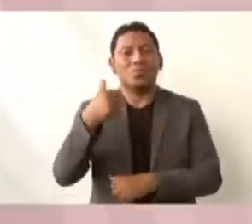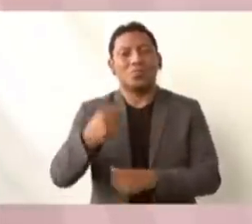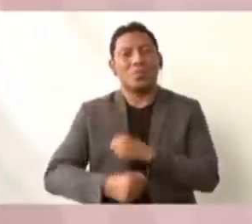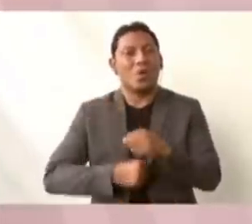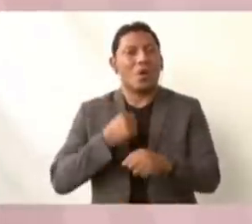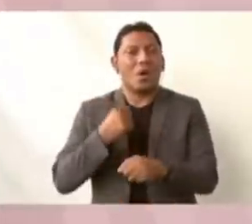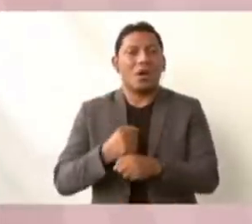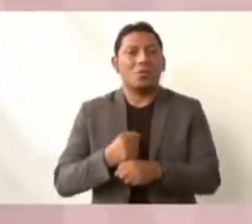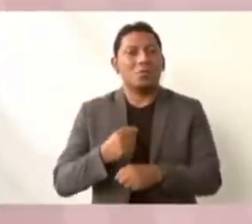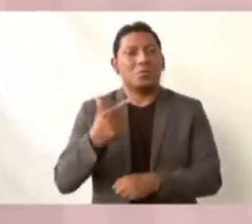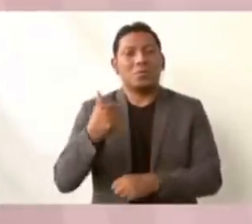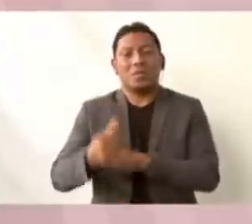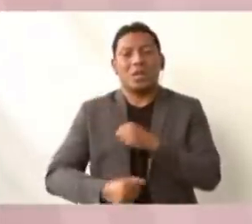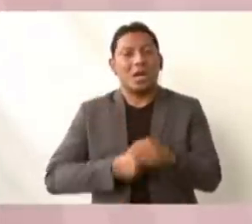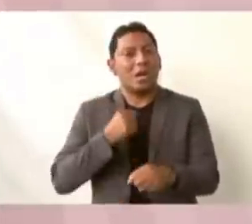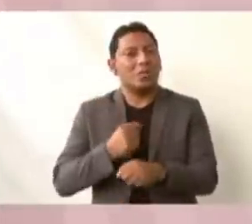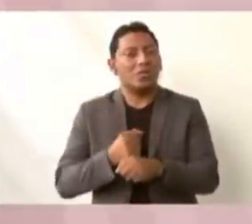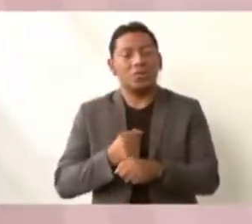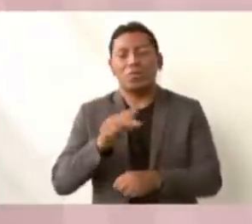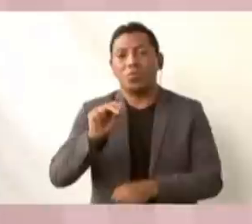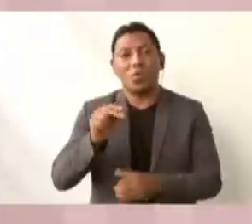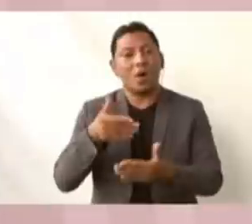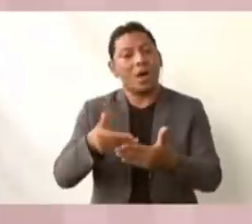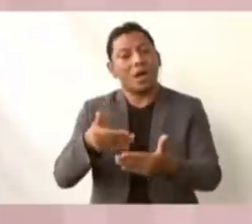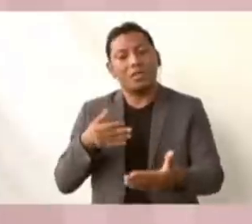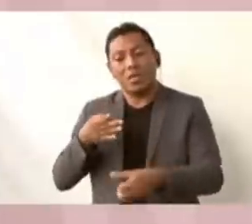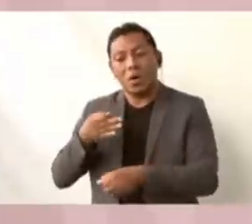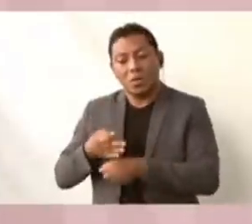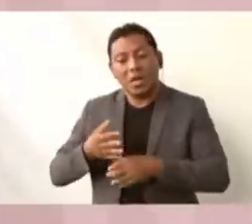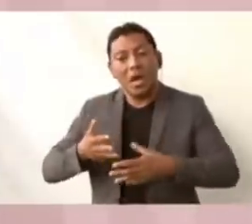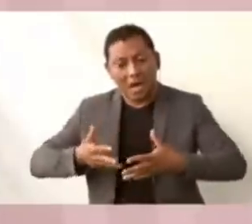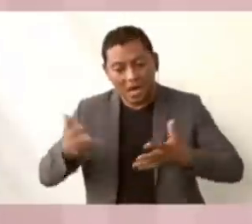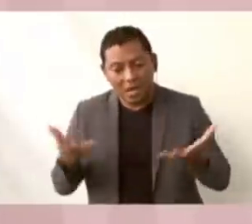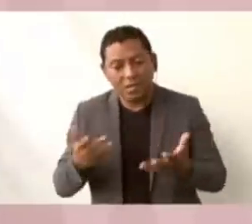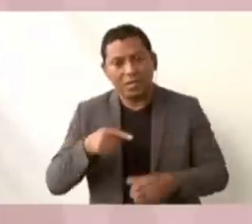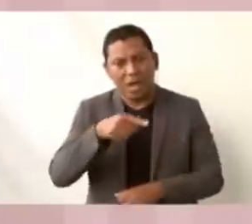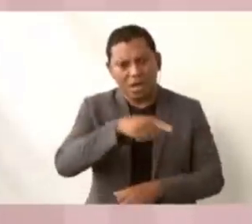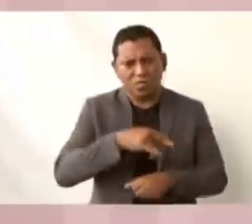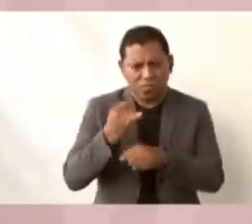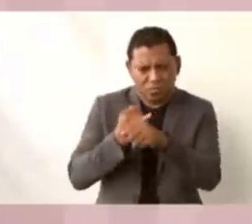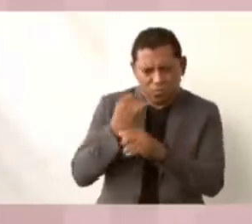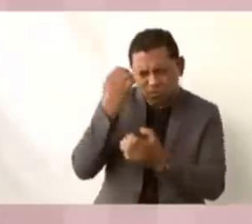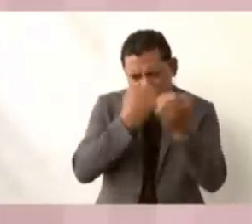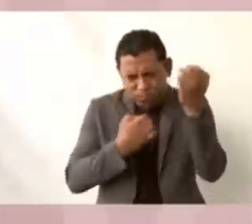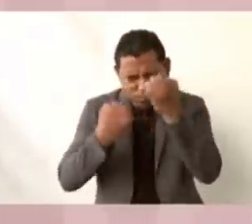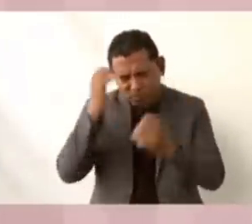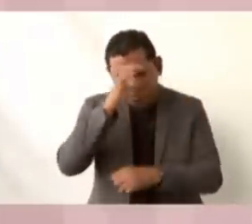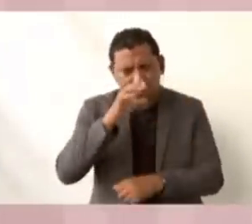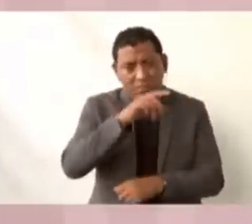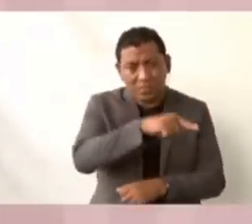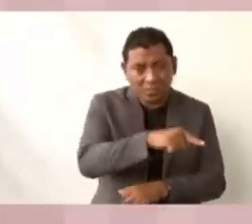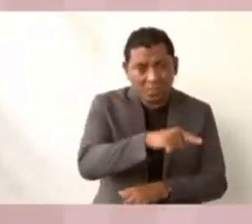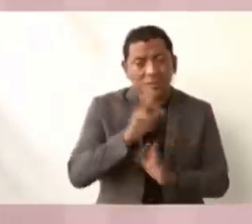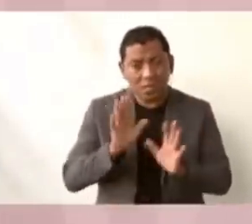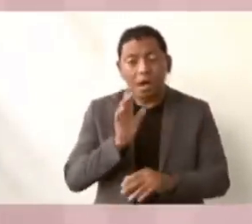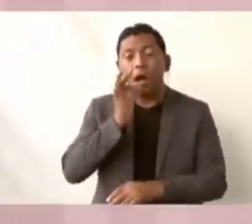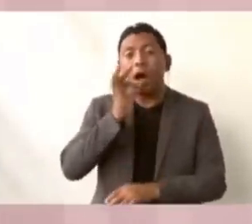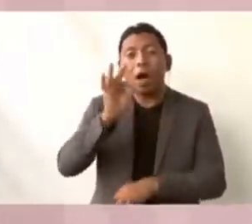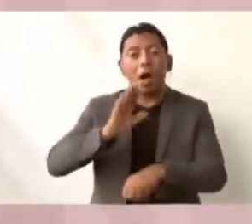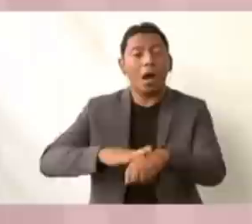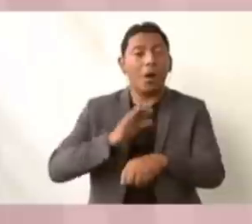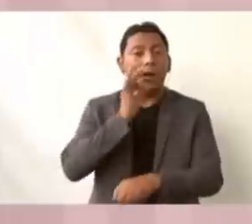o en siete años. Tiene que comenzar ahora. Los científicos nos han dicho, sin lugar a dudas, que